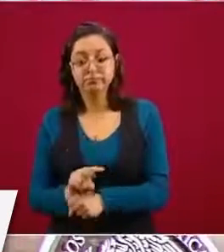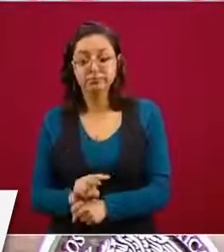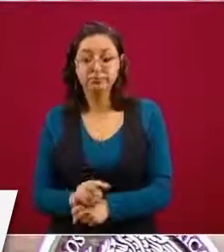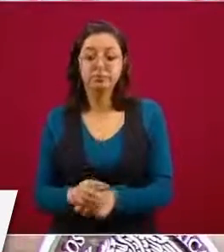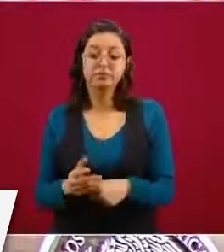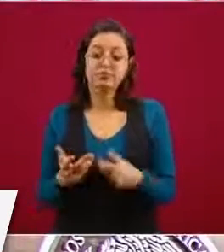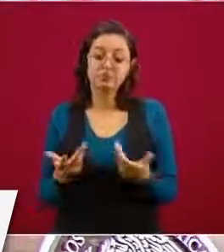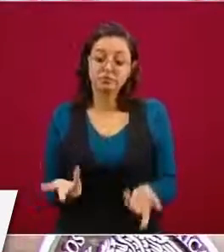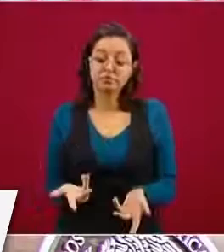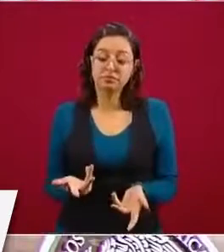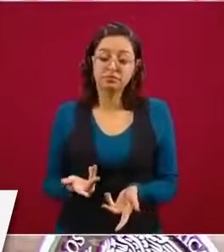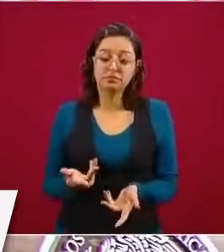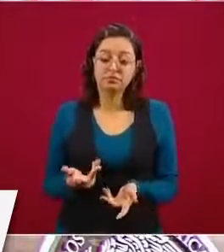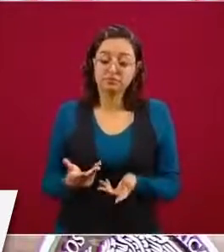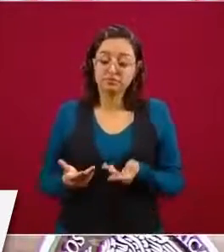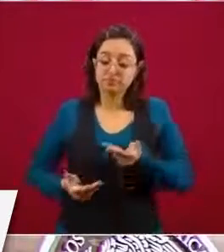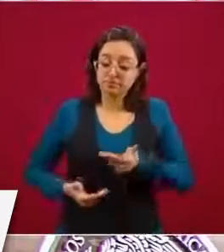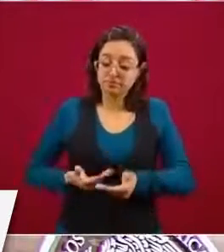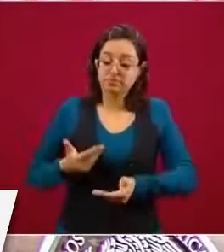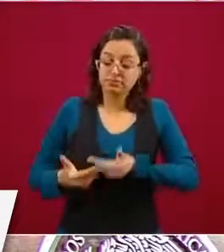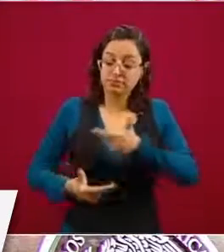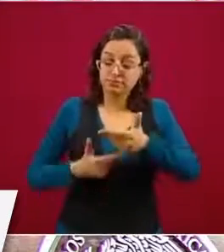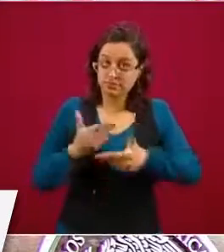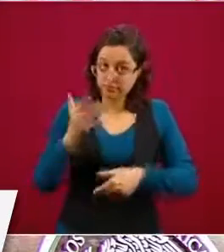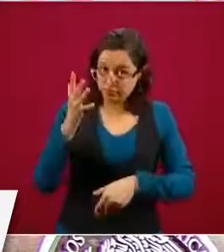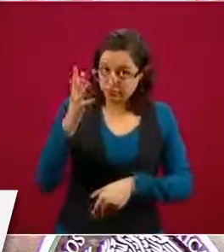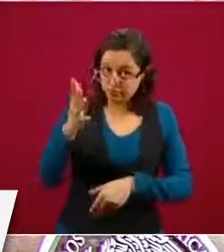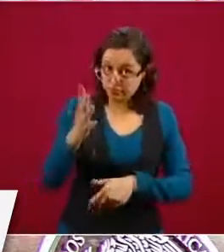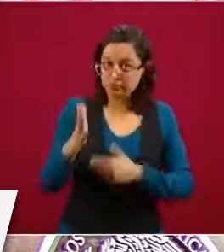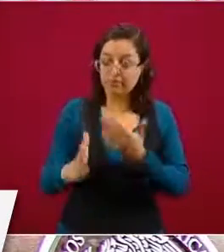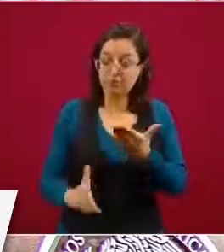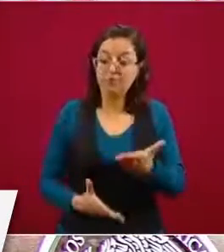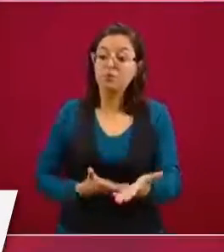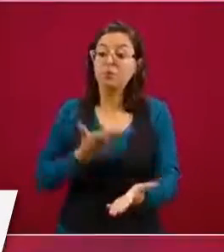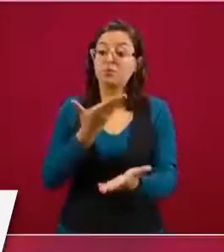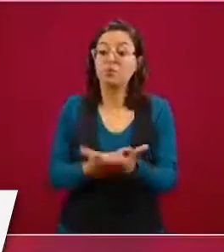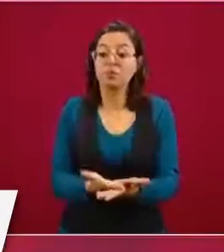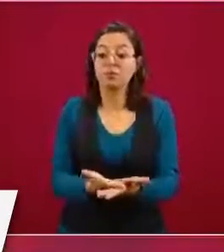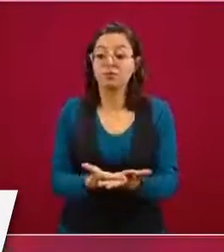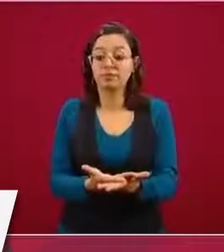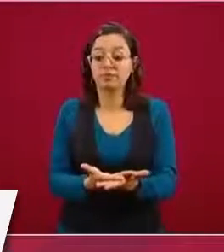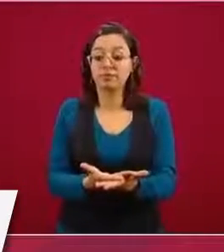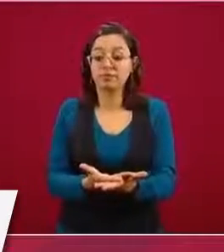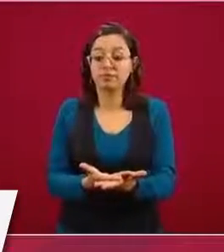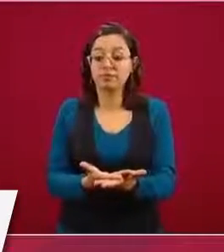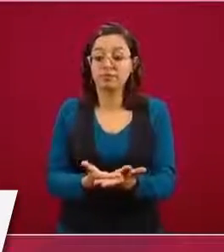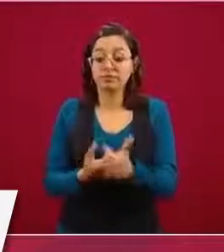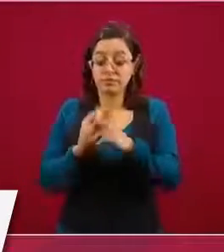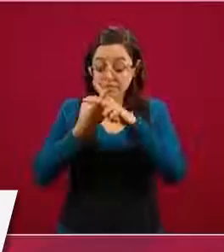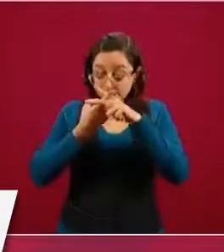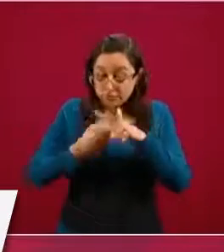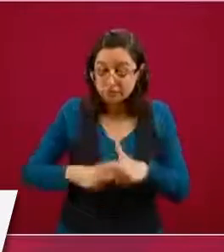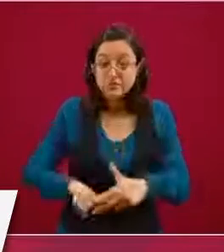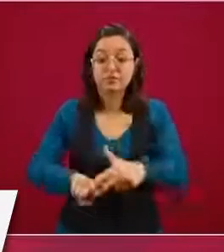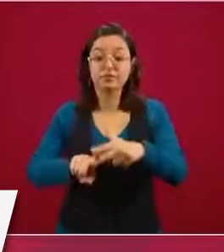surgir el planteamiento de cuándo podemos